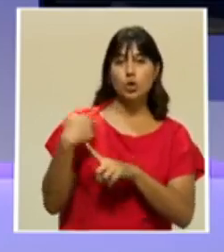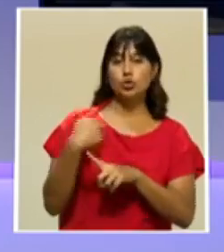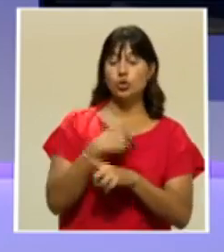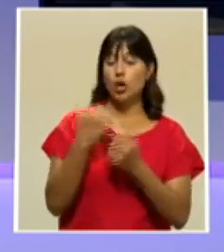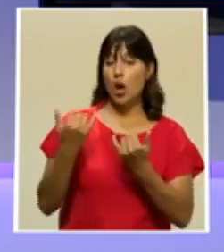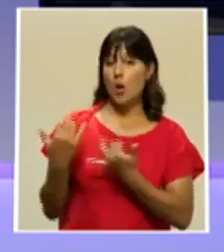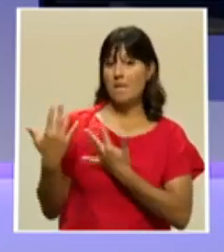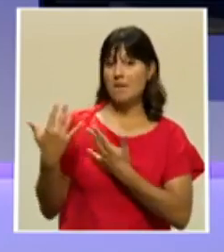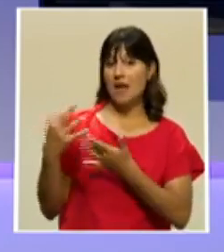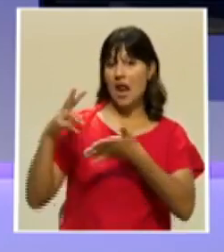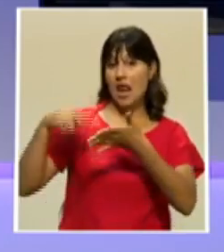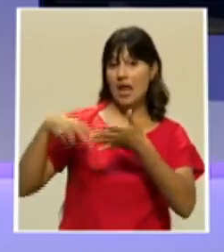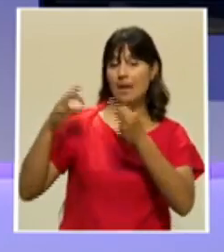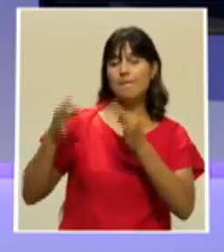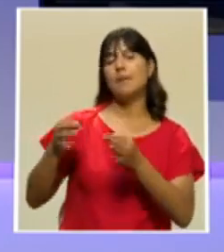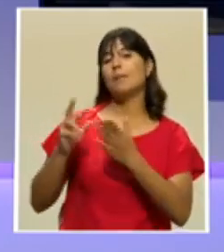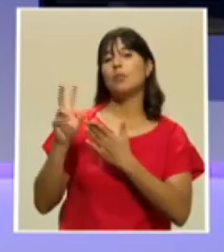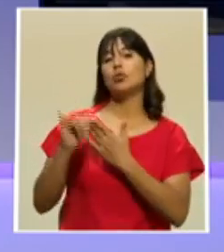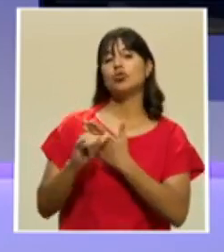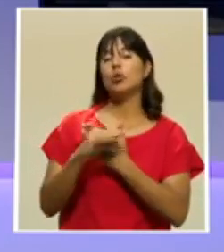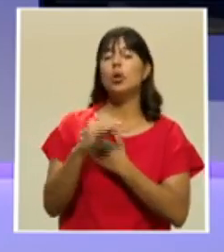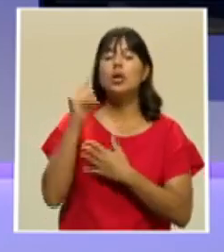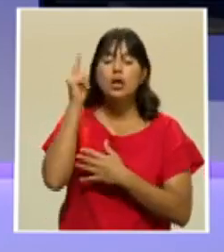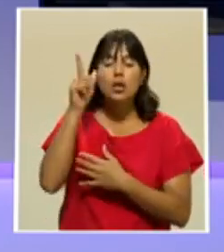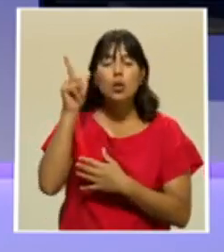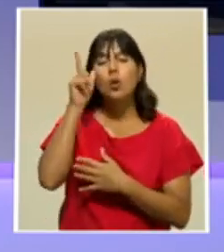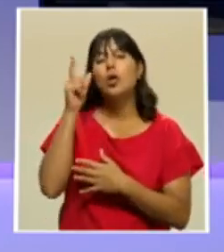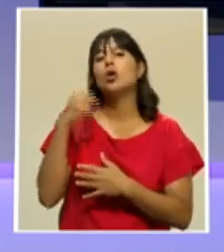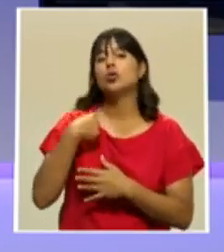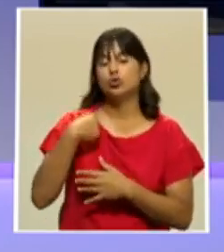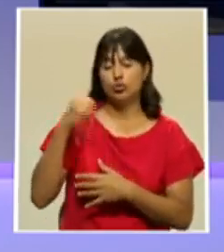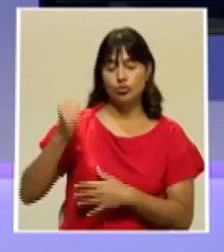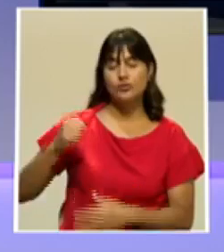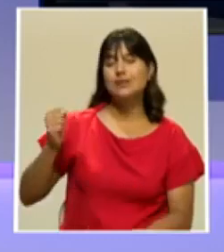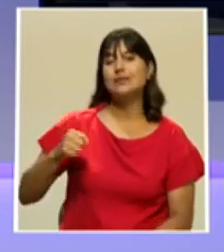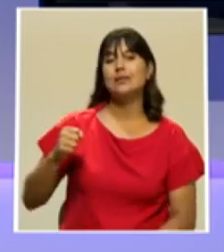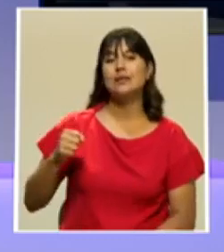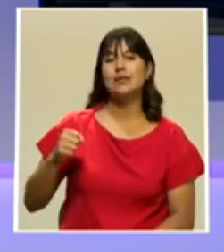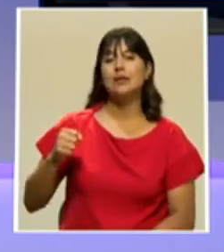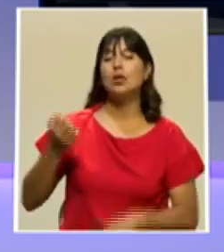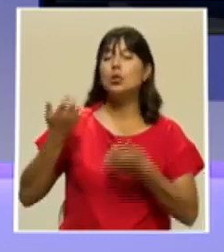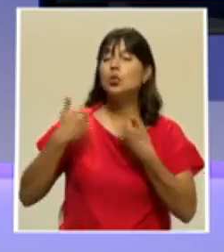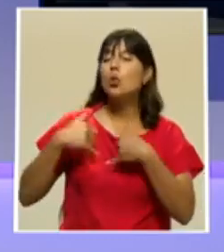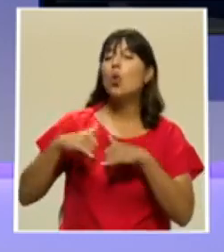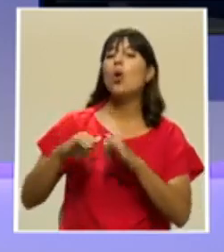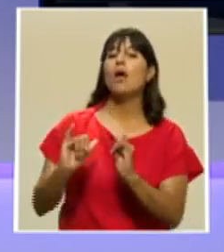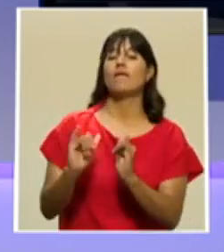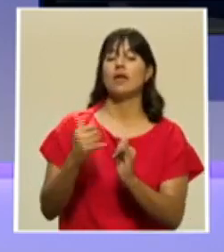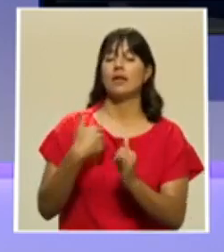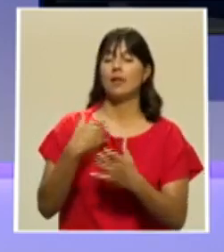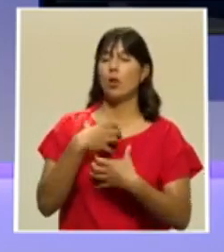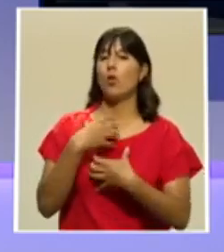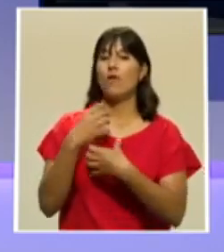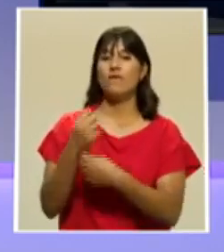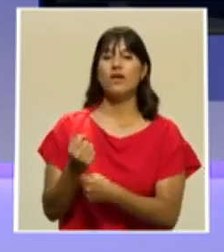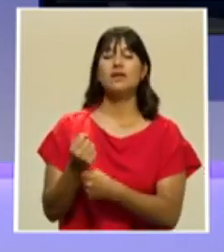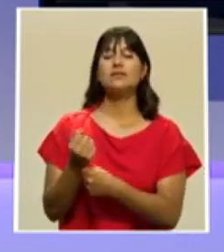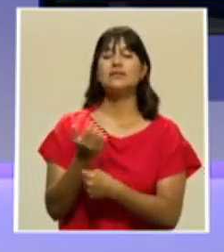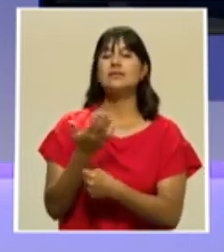bien el proyecto y obviamente pues yo sí todavía guardo confianza en que